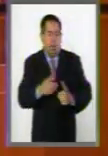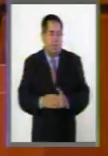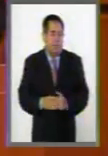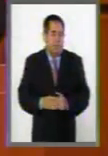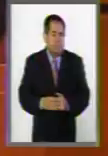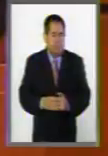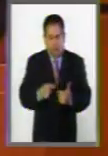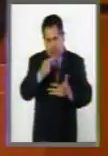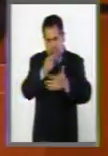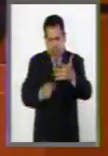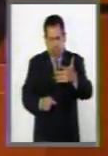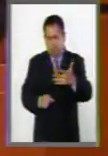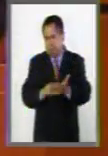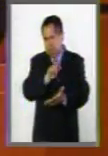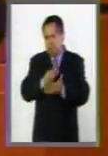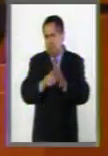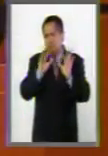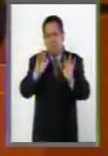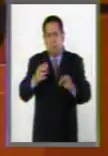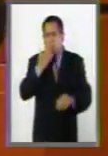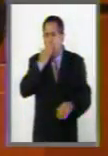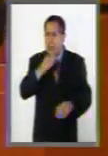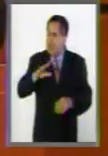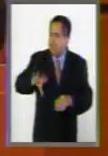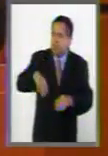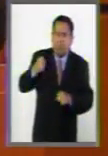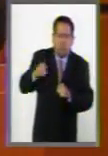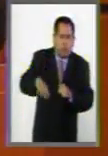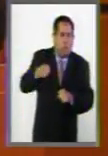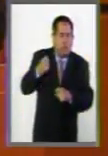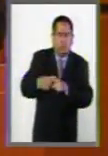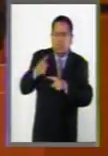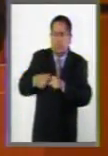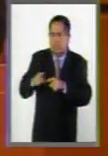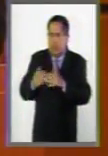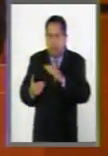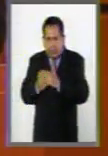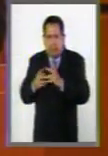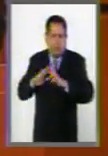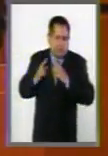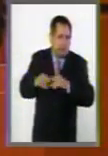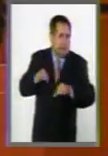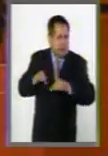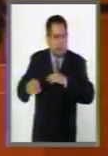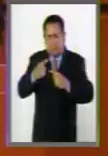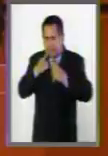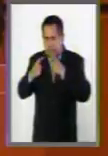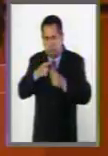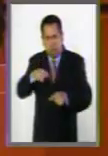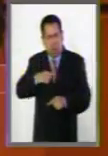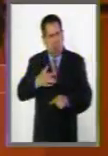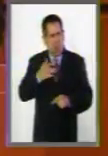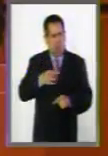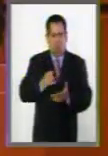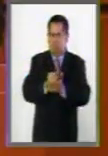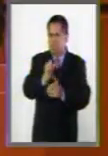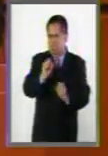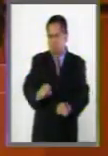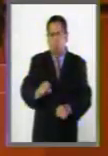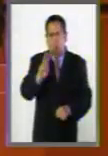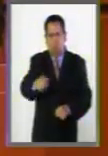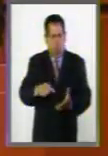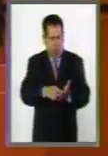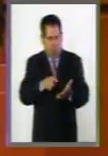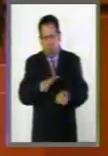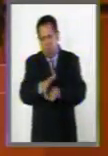manera general, esta ley representa el gran esfuerzo de múltiples mesas de trabajo y que hoy puedo afirmar que se garantizan